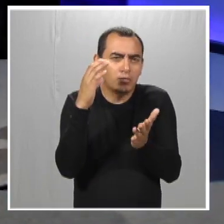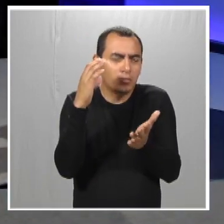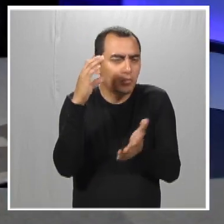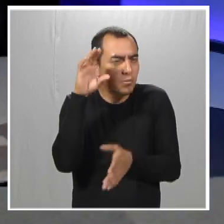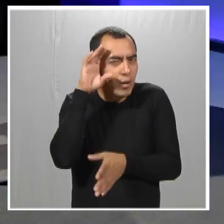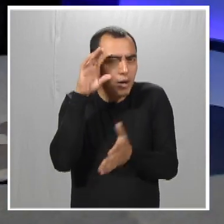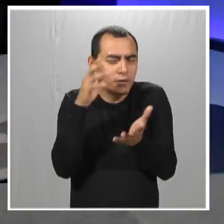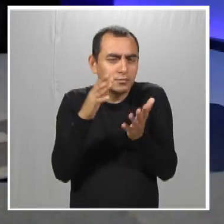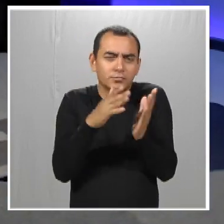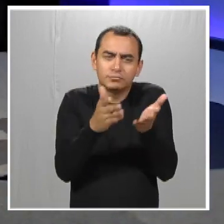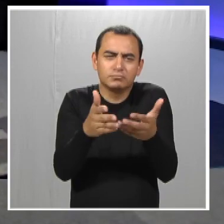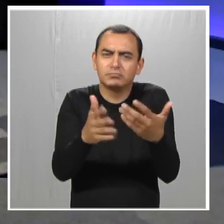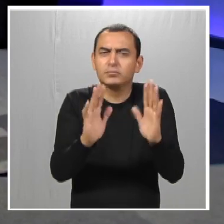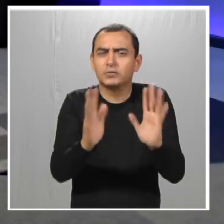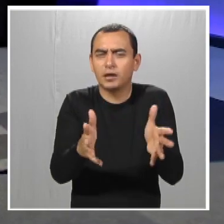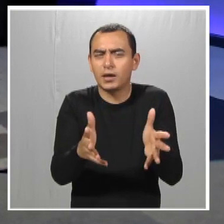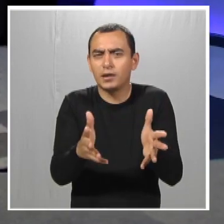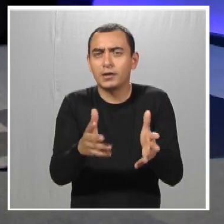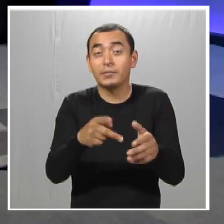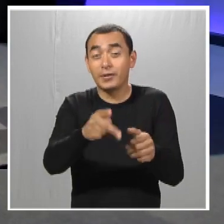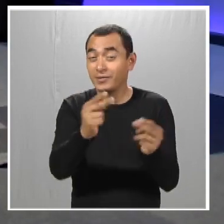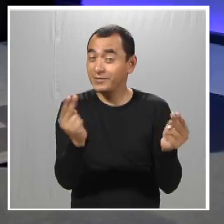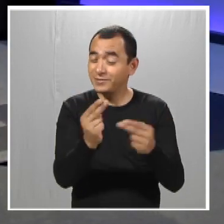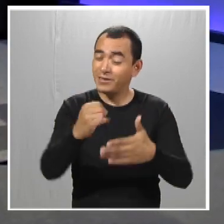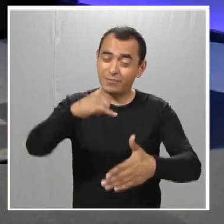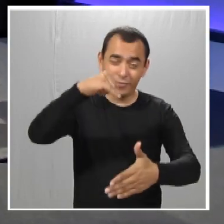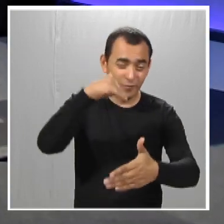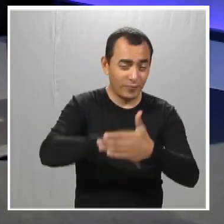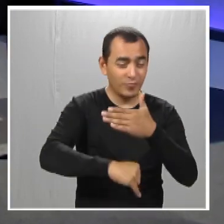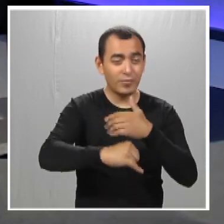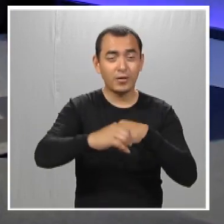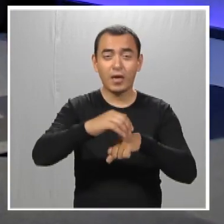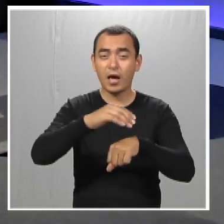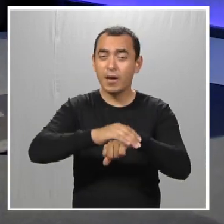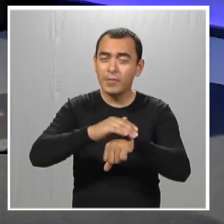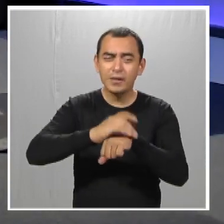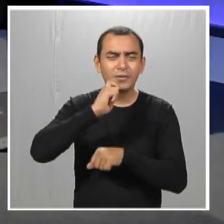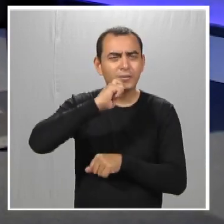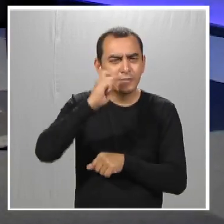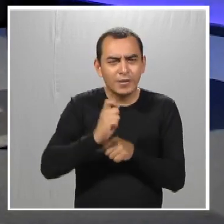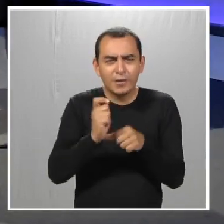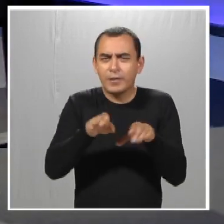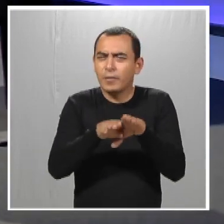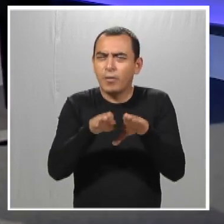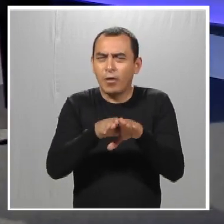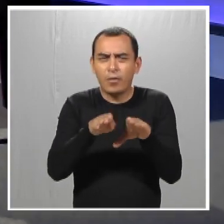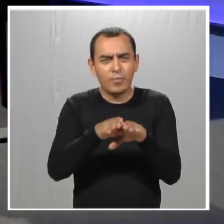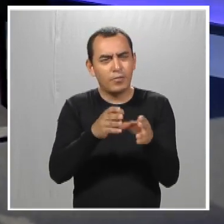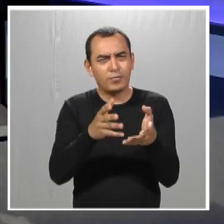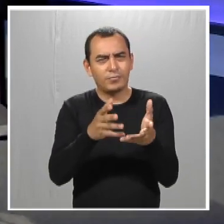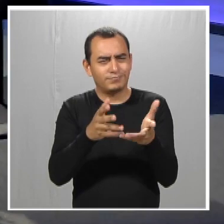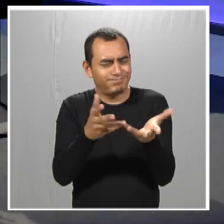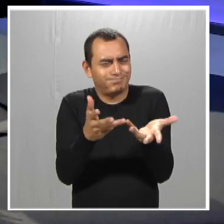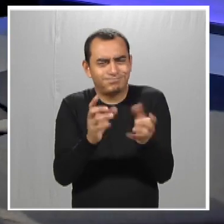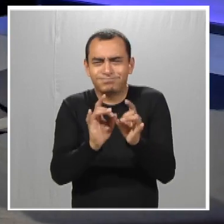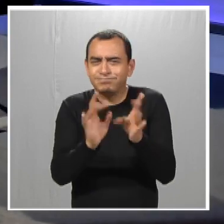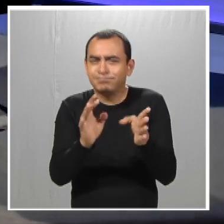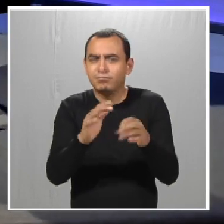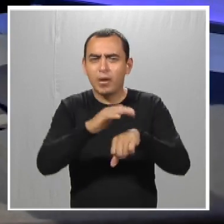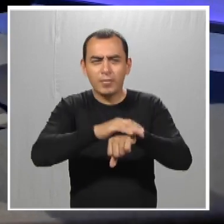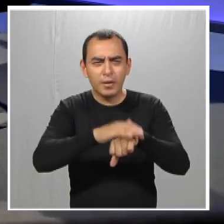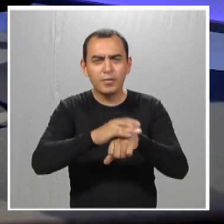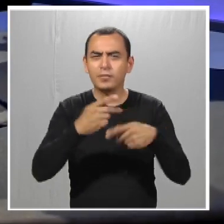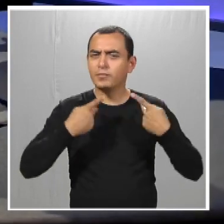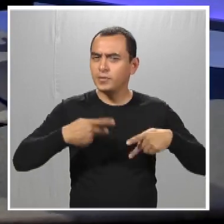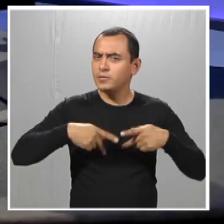en su cuarto y adiós. Pero hay que hacer más y hay que hacer amistades. ¿Cómo te vuelves amiga o cómo eres amigo de una persona